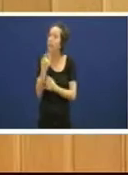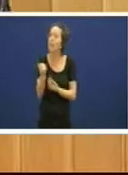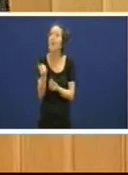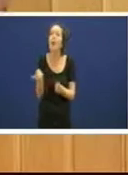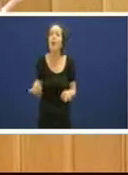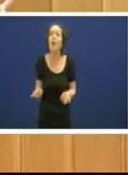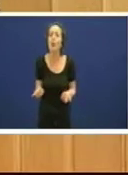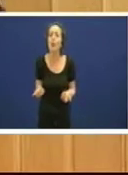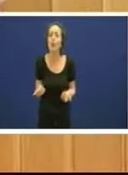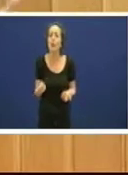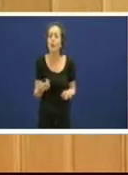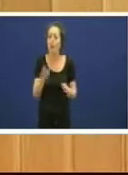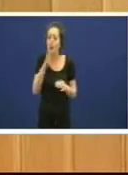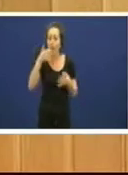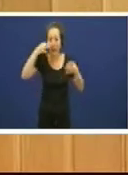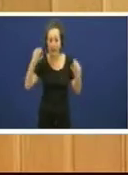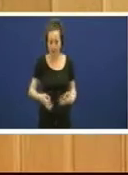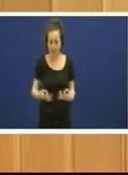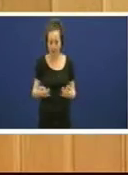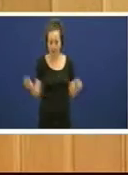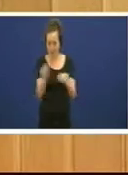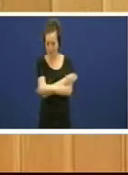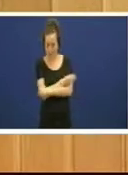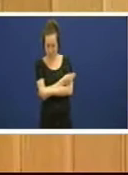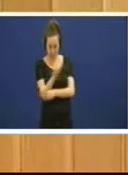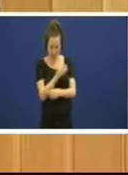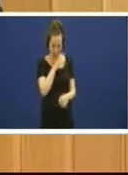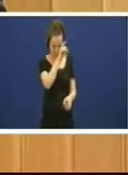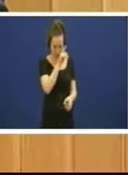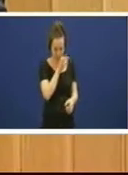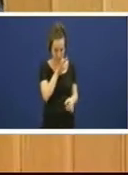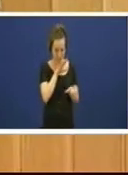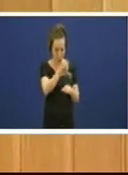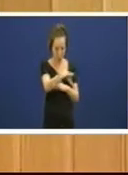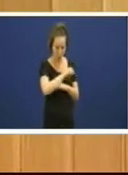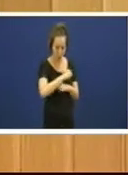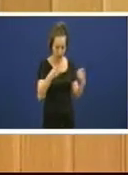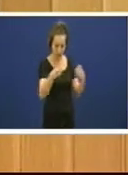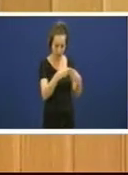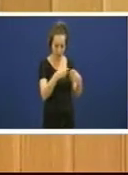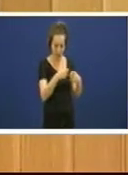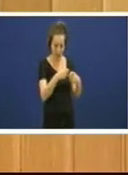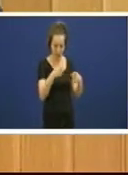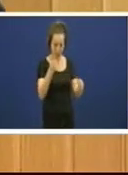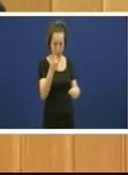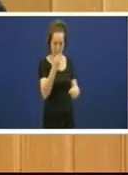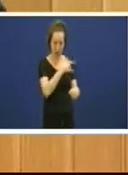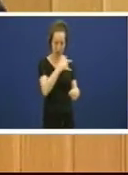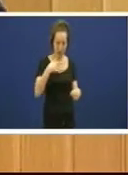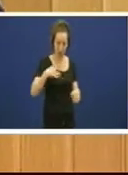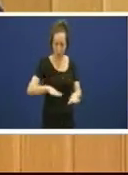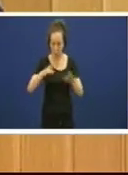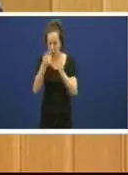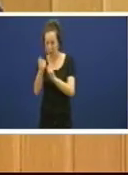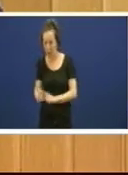as declaracións de que hai que meter participación pública na Caixa co tema famoso dos presupostos no que non establecen